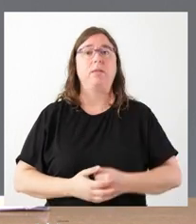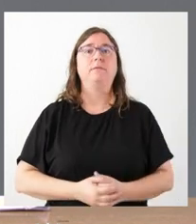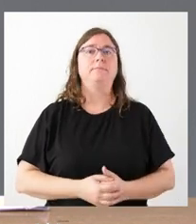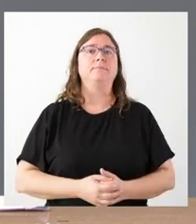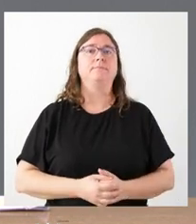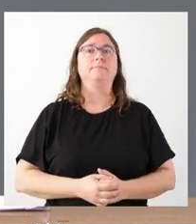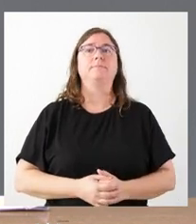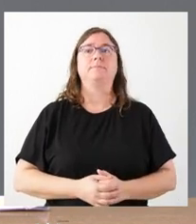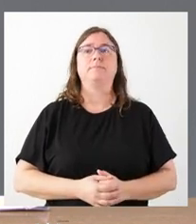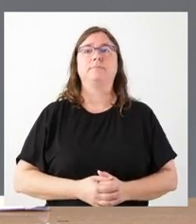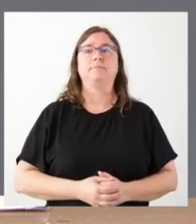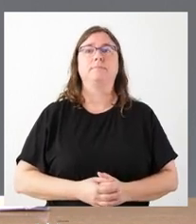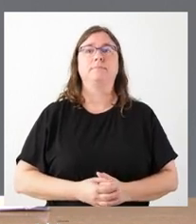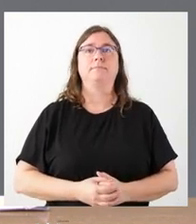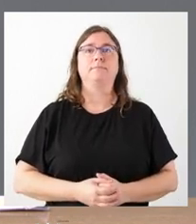SEÑORA PRESIDENTA.